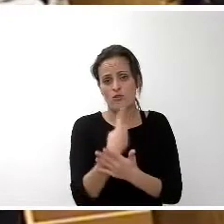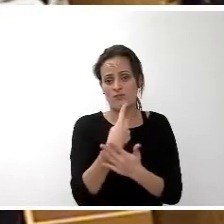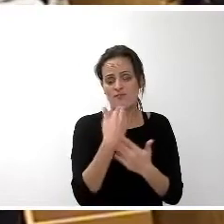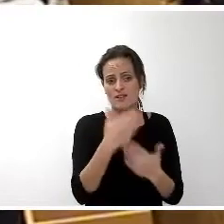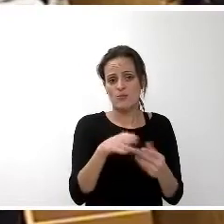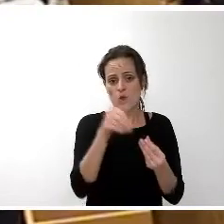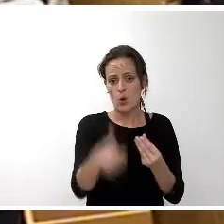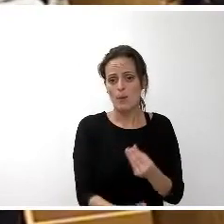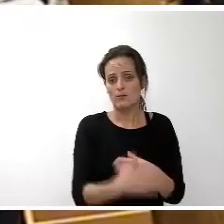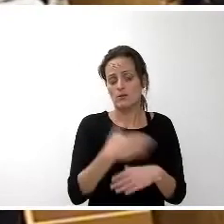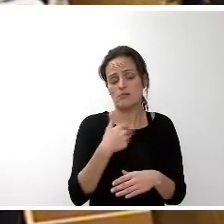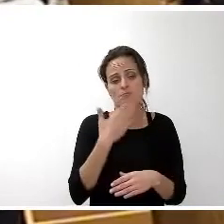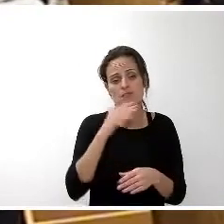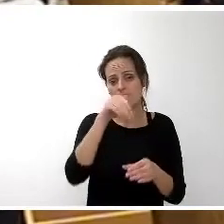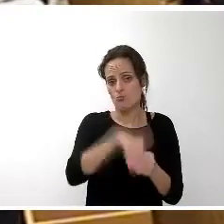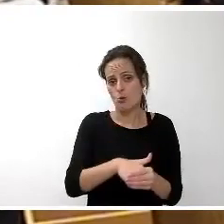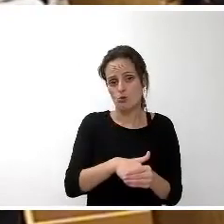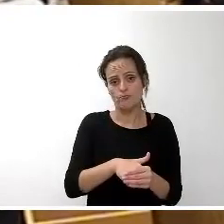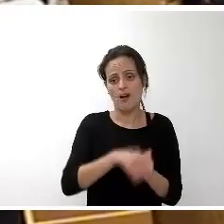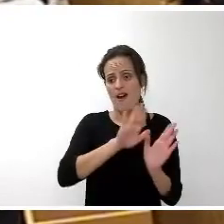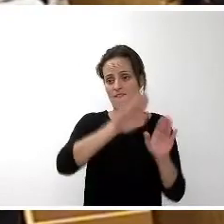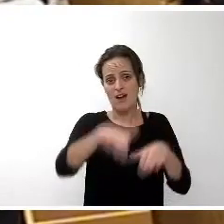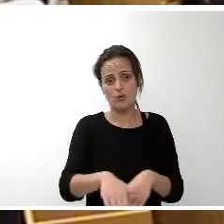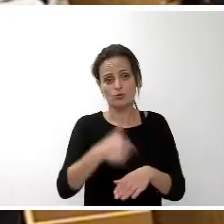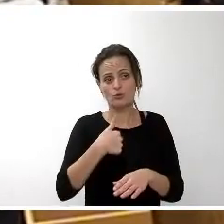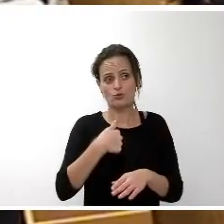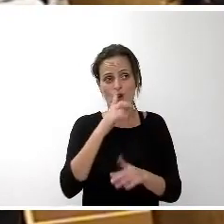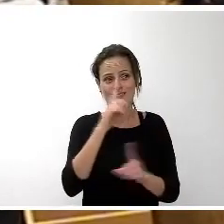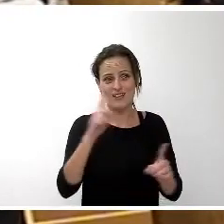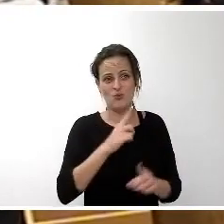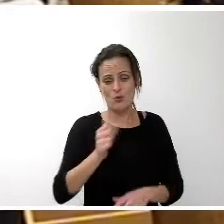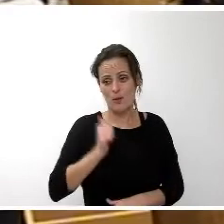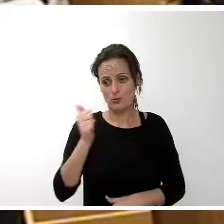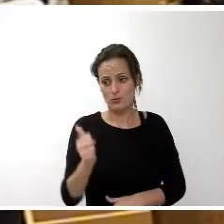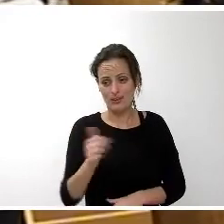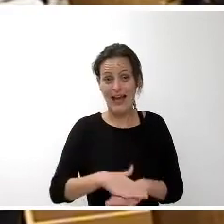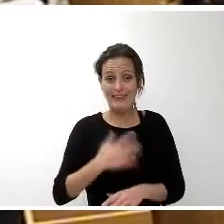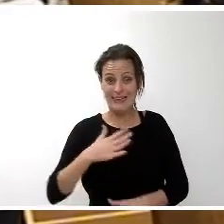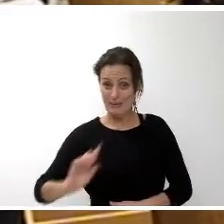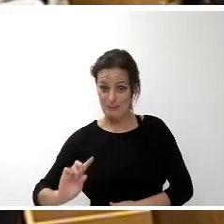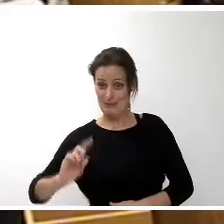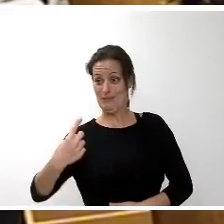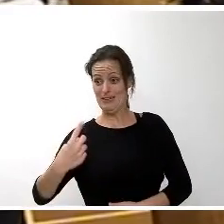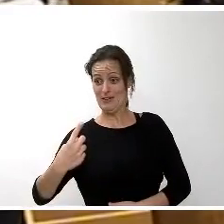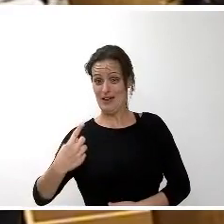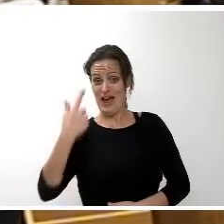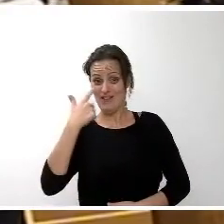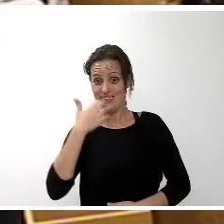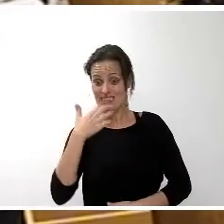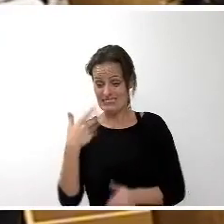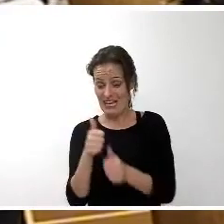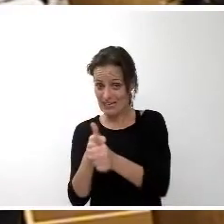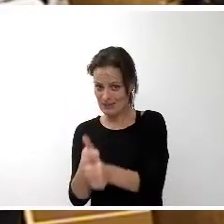mi voto va a ser favorable les voy a dar una oportunidad este año es el primero voy a ver cómo se haga en el seguimiento de esta